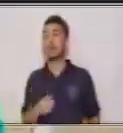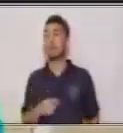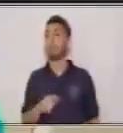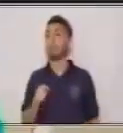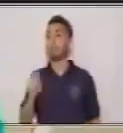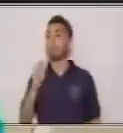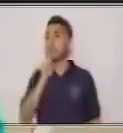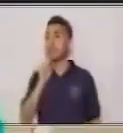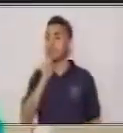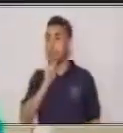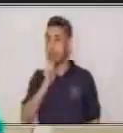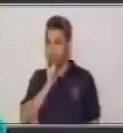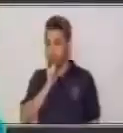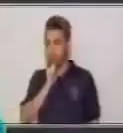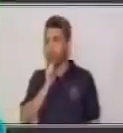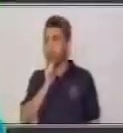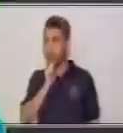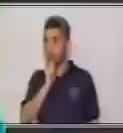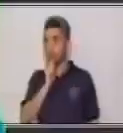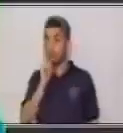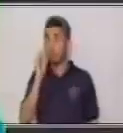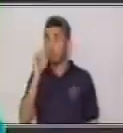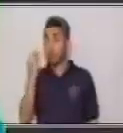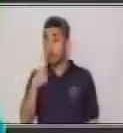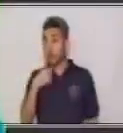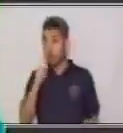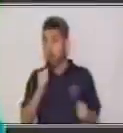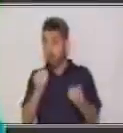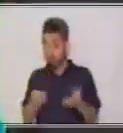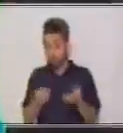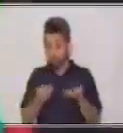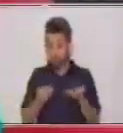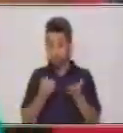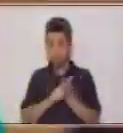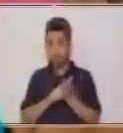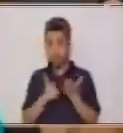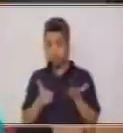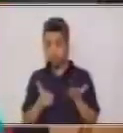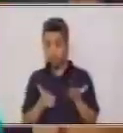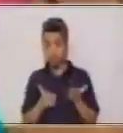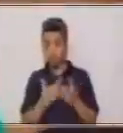¿Por qué razón? Bueno, yo puedo tomar un libro, cualquiera.